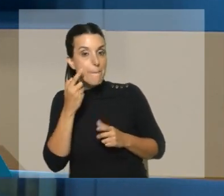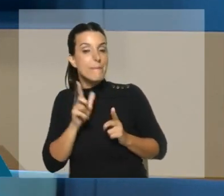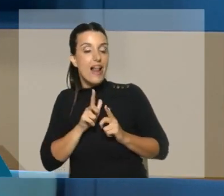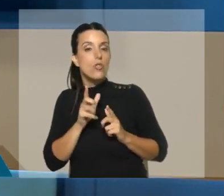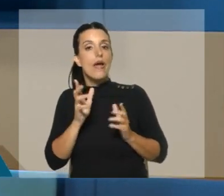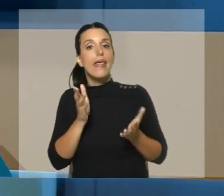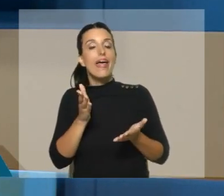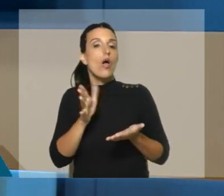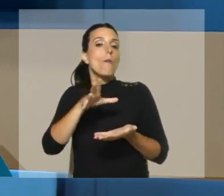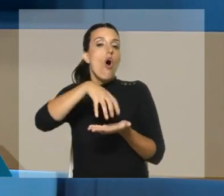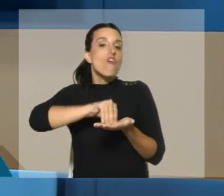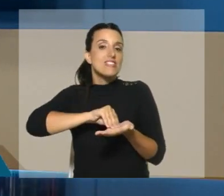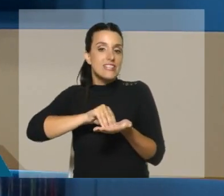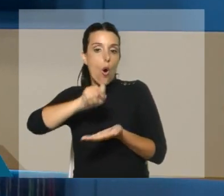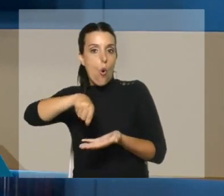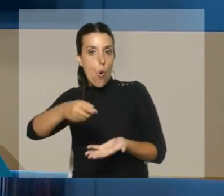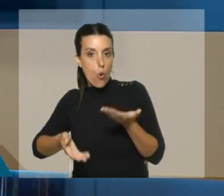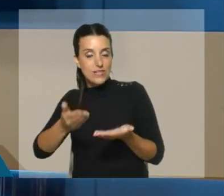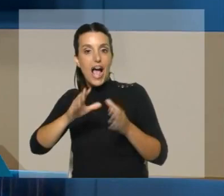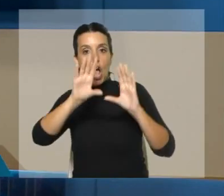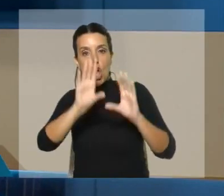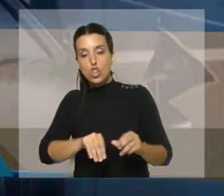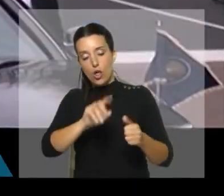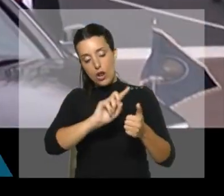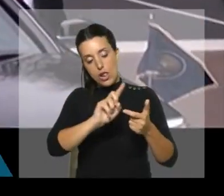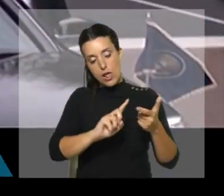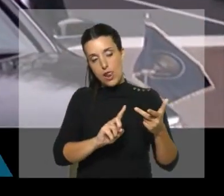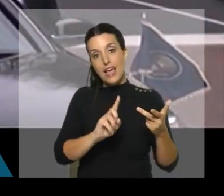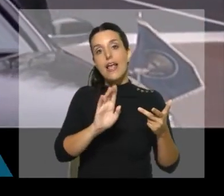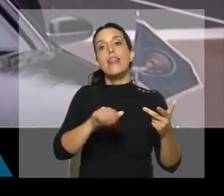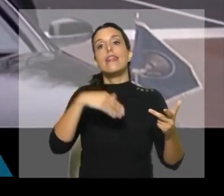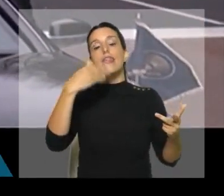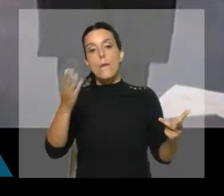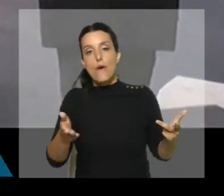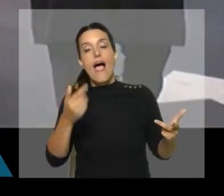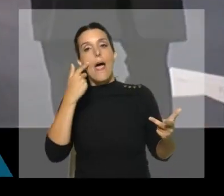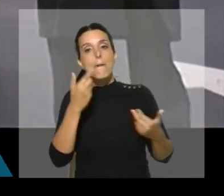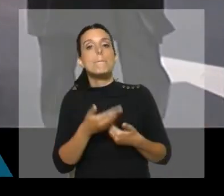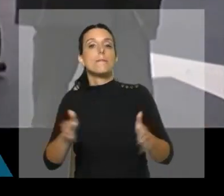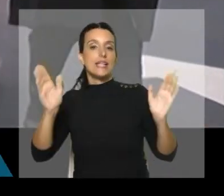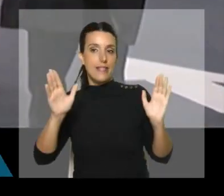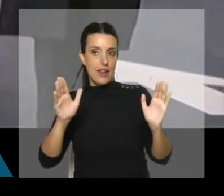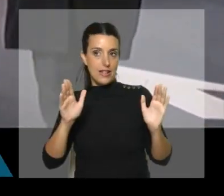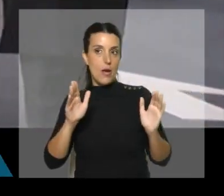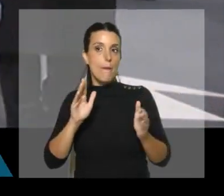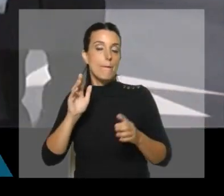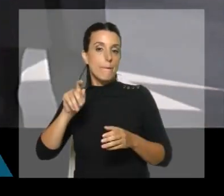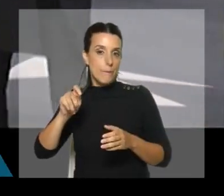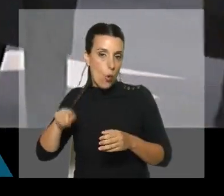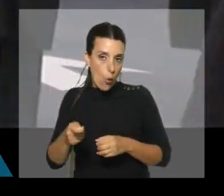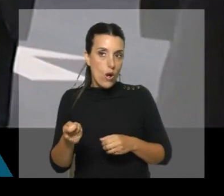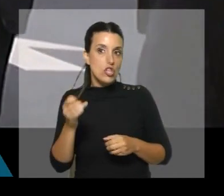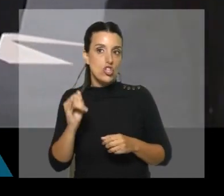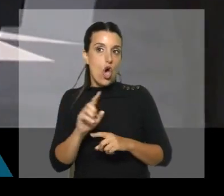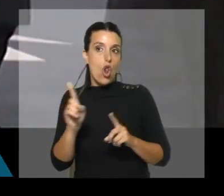el Departamento de Justicia va a tener que tomar todo eso en cuenta antes de verdaderamente abrir un caso y procesar realmente a